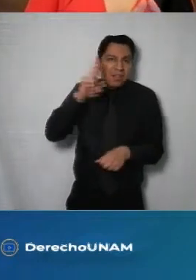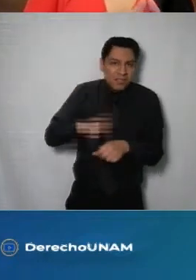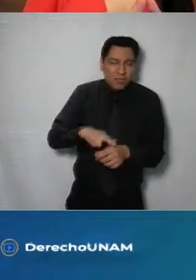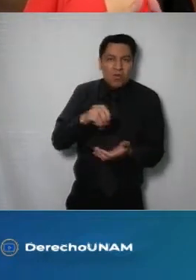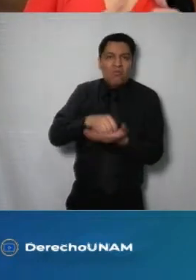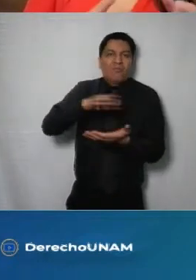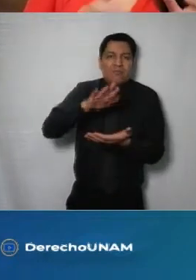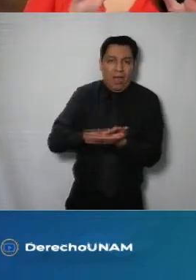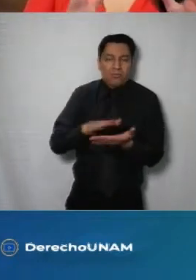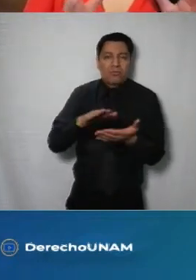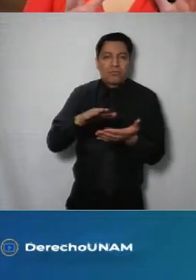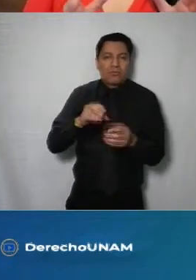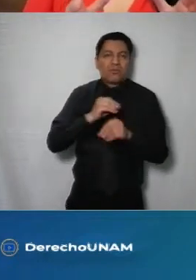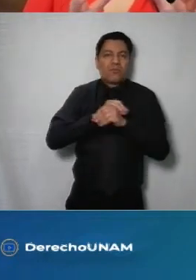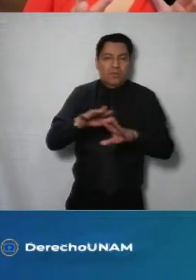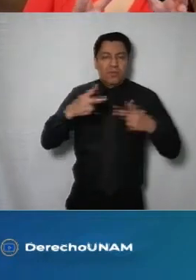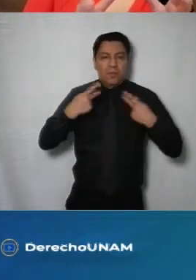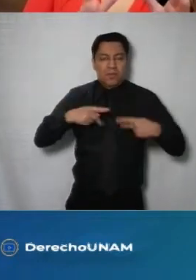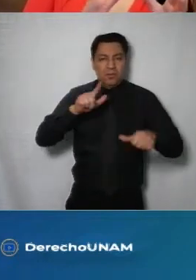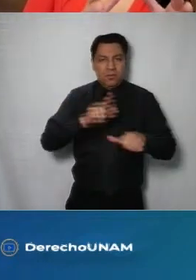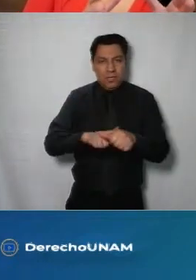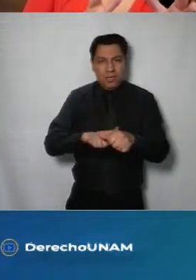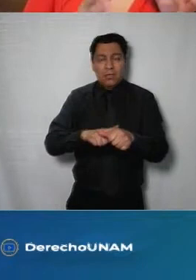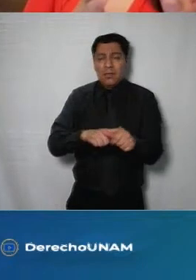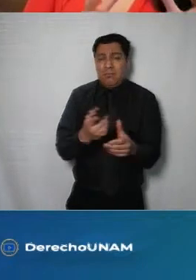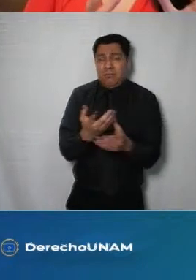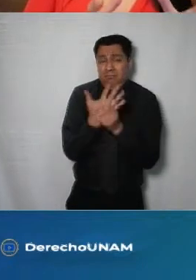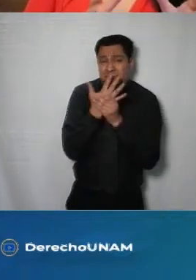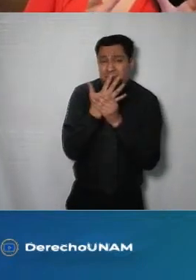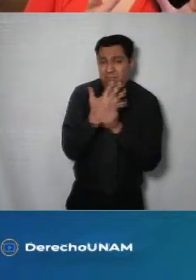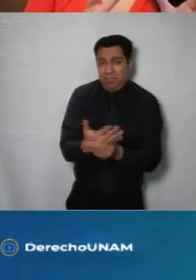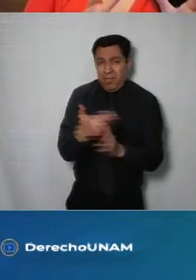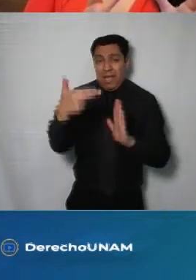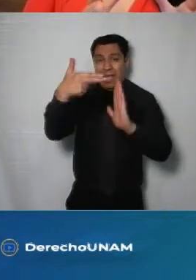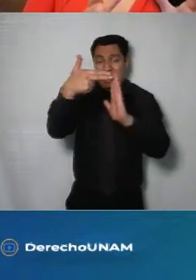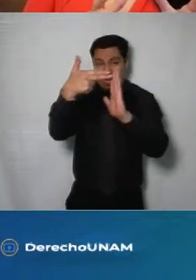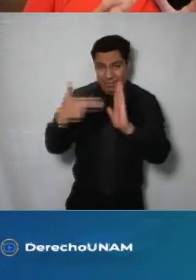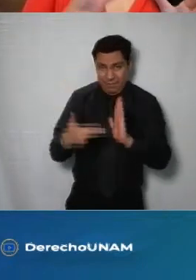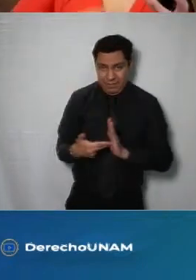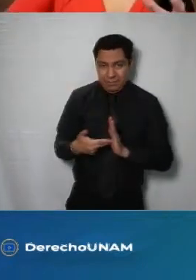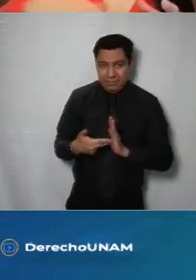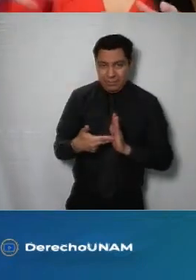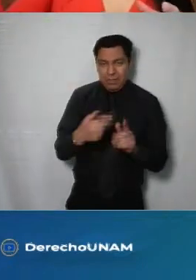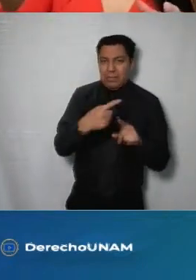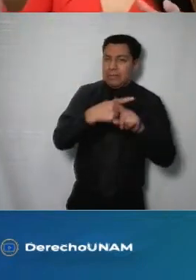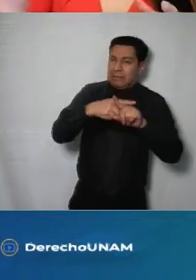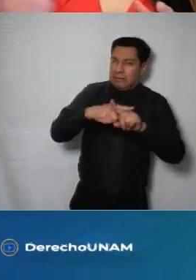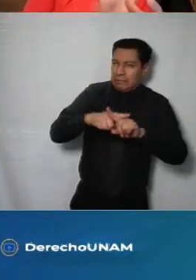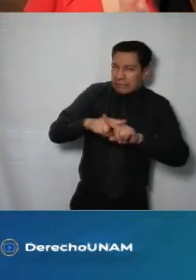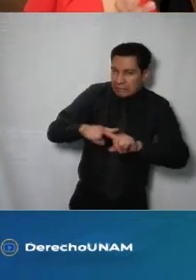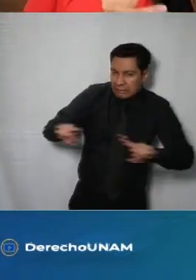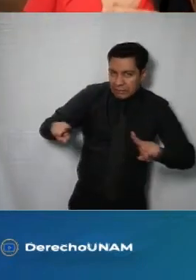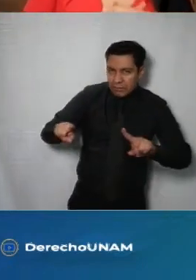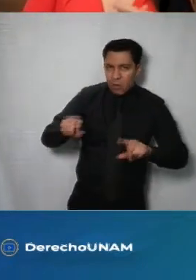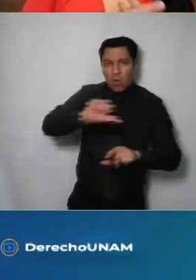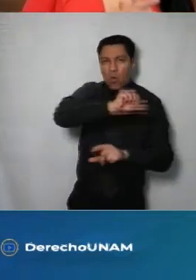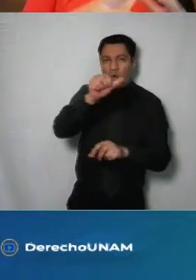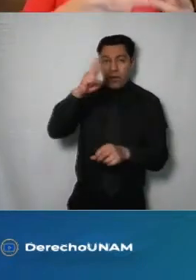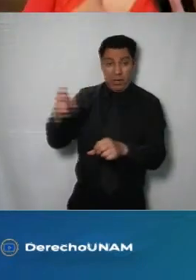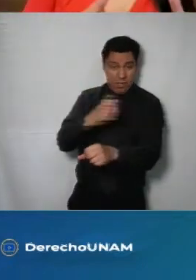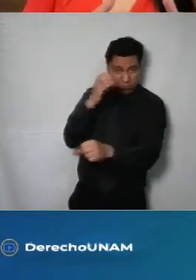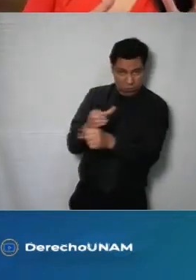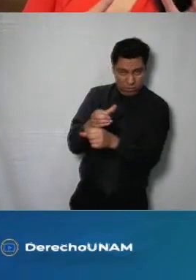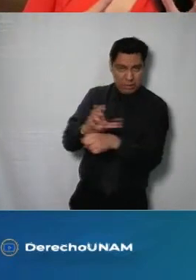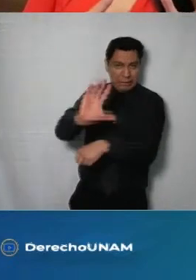personales y es muy importante aquí que sepan todas y todos que esta herramienta a diferencia digamos de en el resto de la república